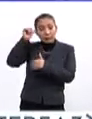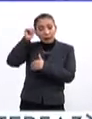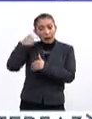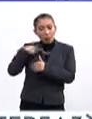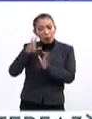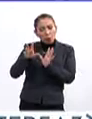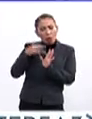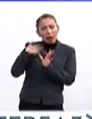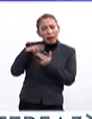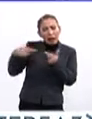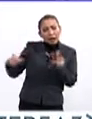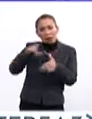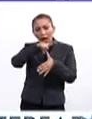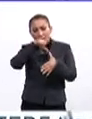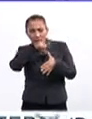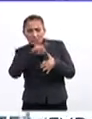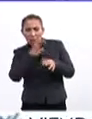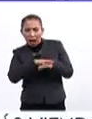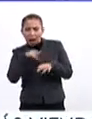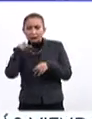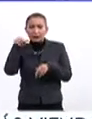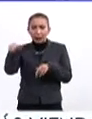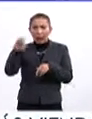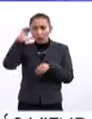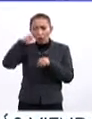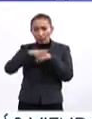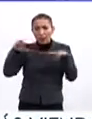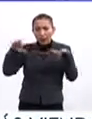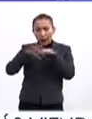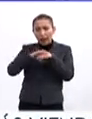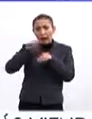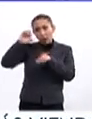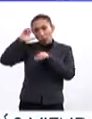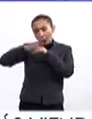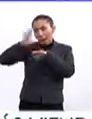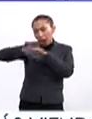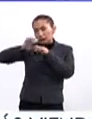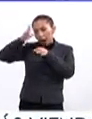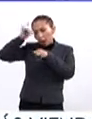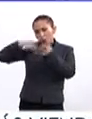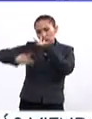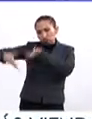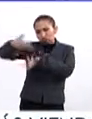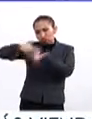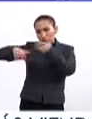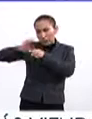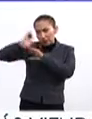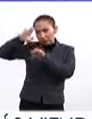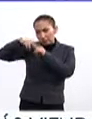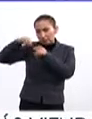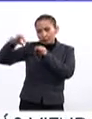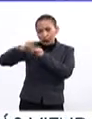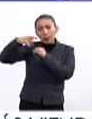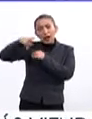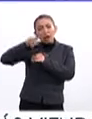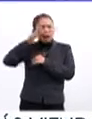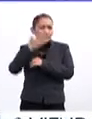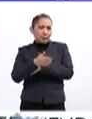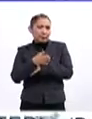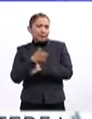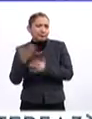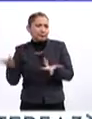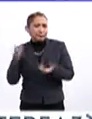Tenemos, como digo, mucha relación con América Latina y con Europa, más con Europa, en los convenios e intercambios, pero como sabe usted,